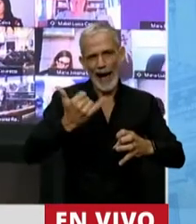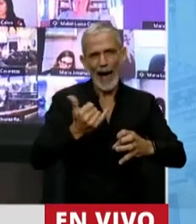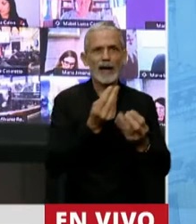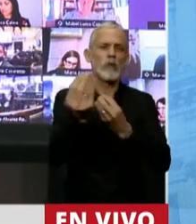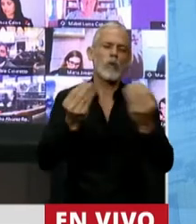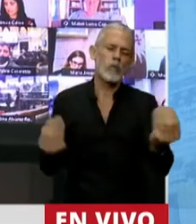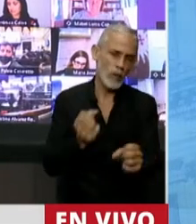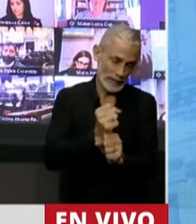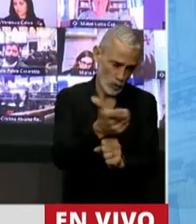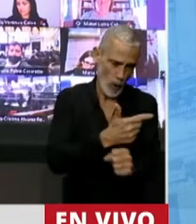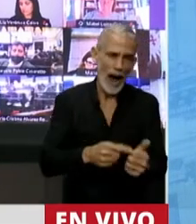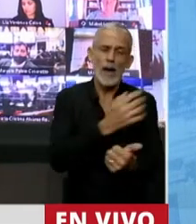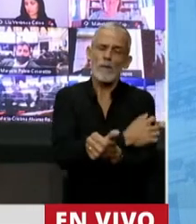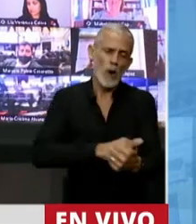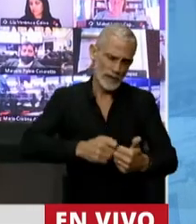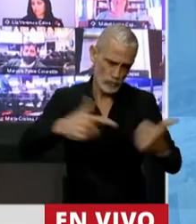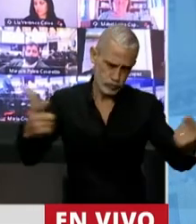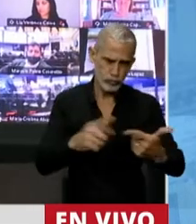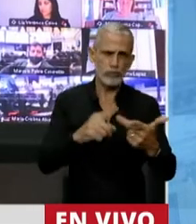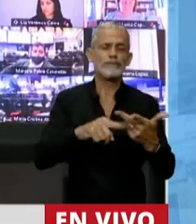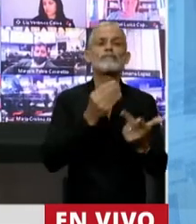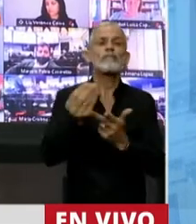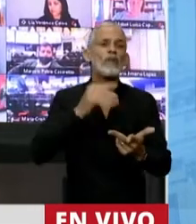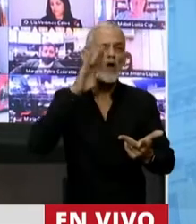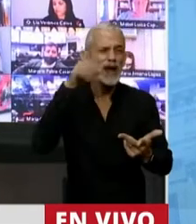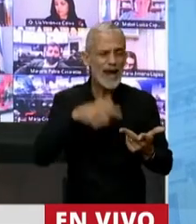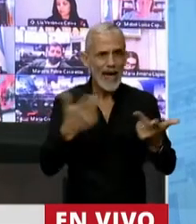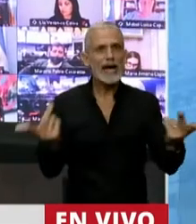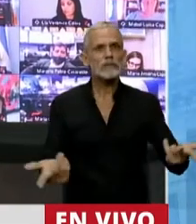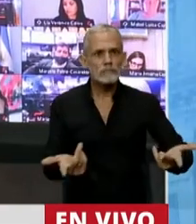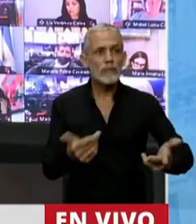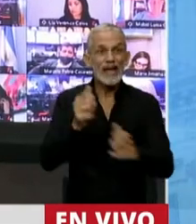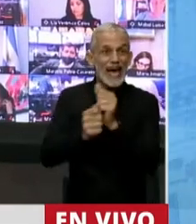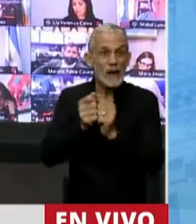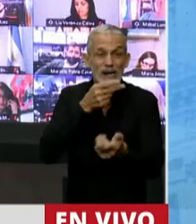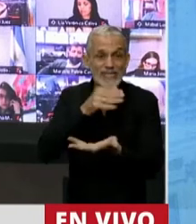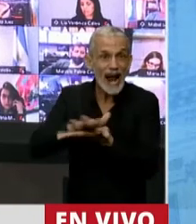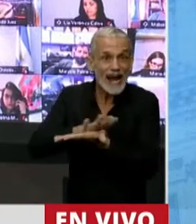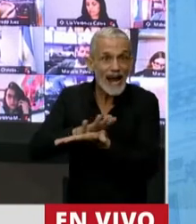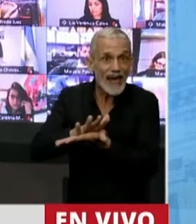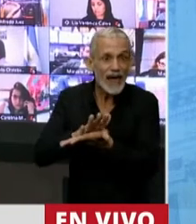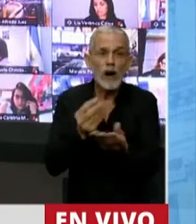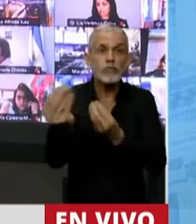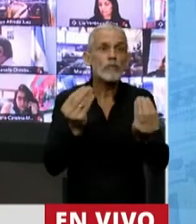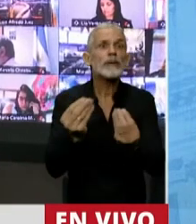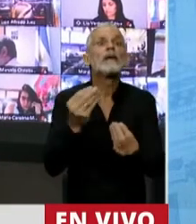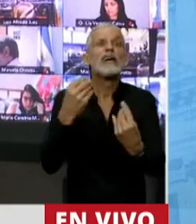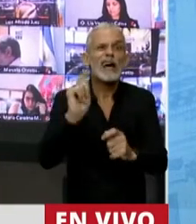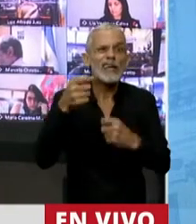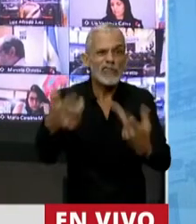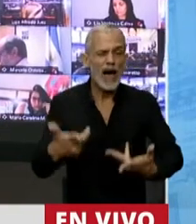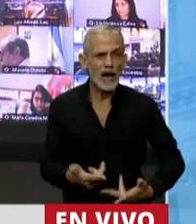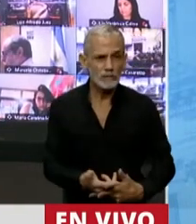Desempleo alto, pobreza alta, empleo negro. Sin empresas, no hay empleo. Y sin